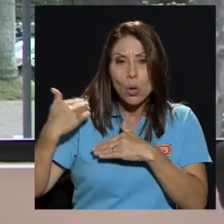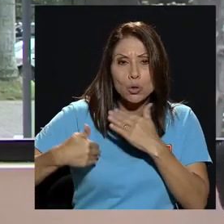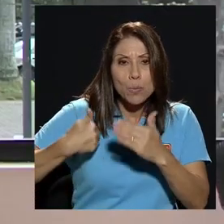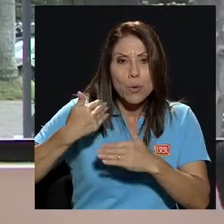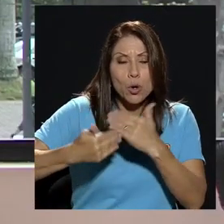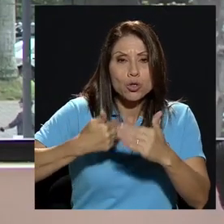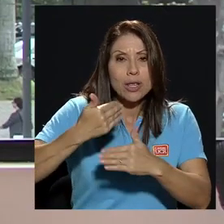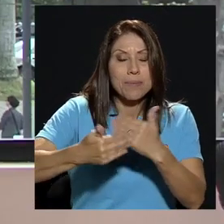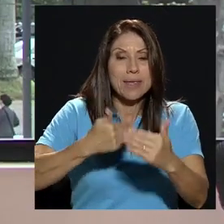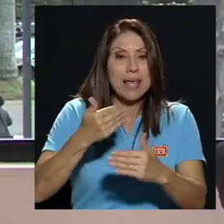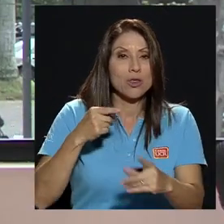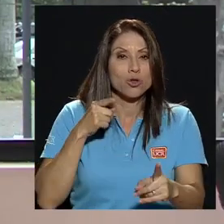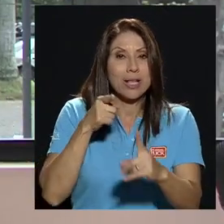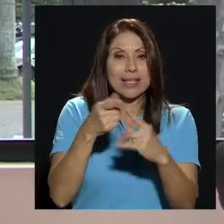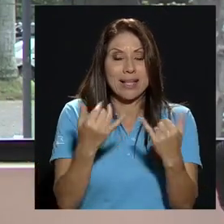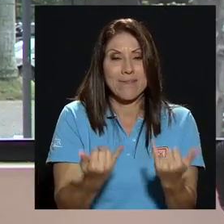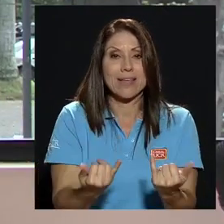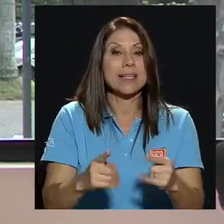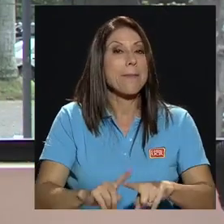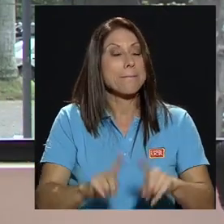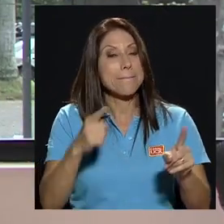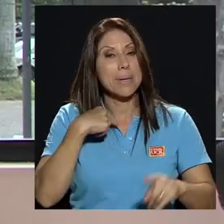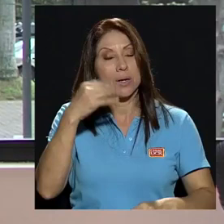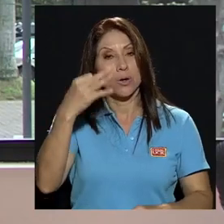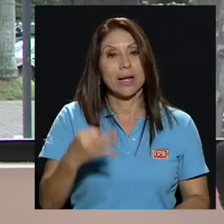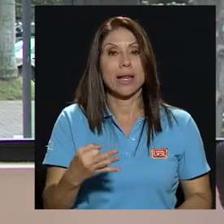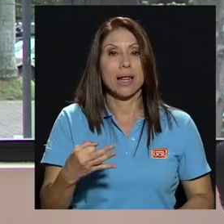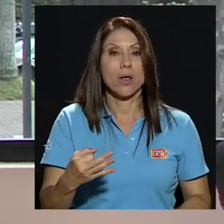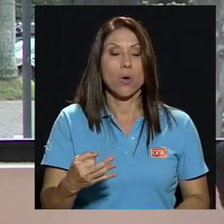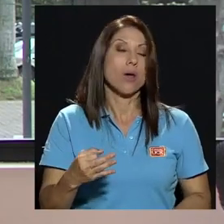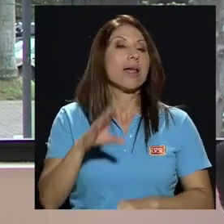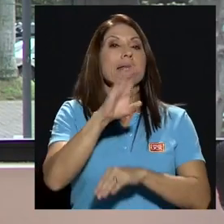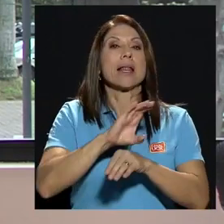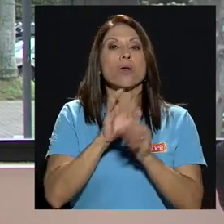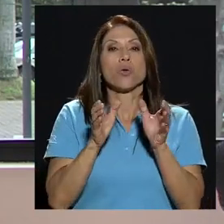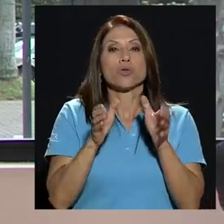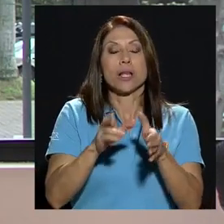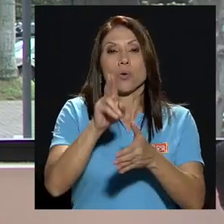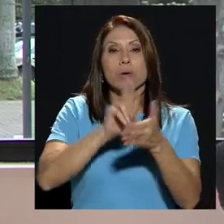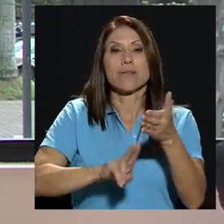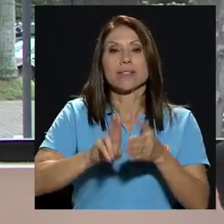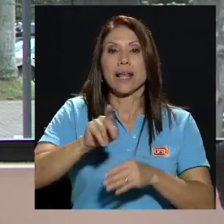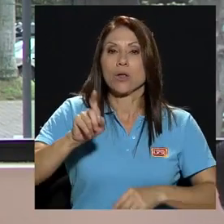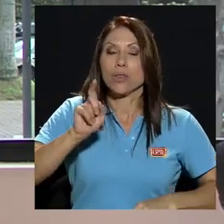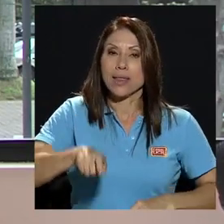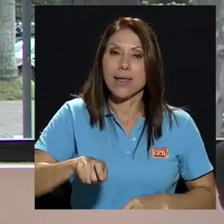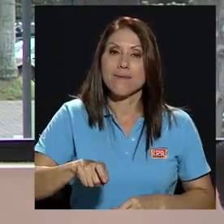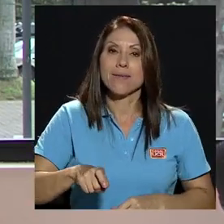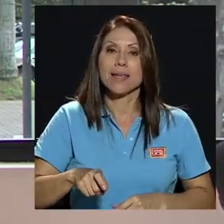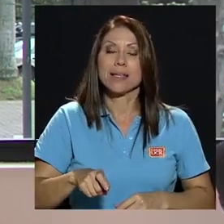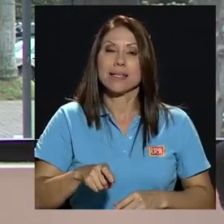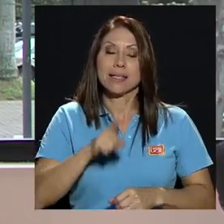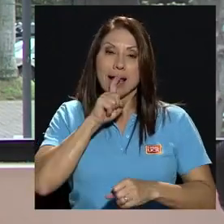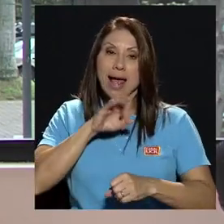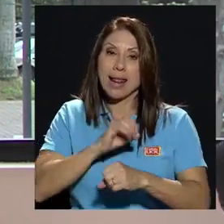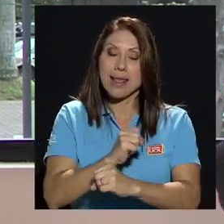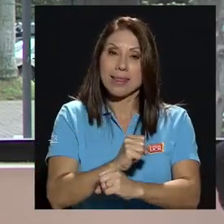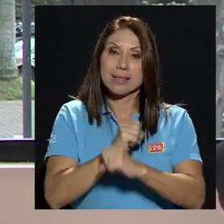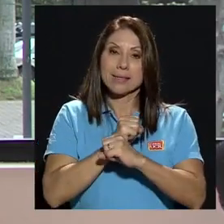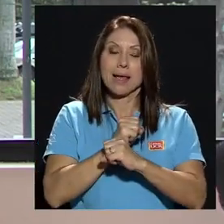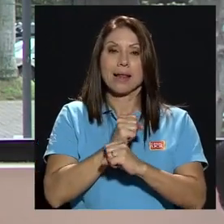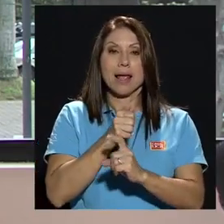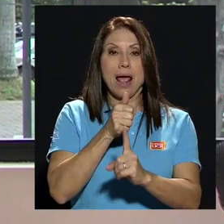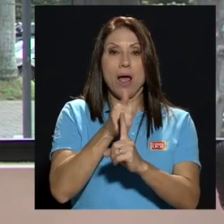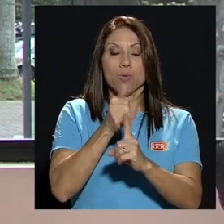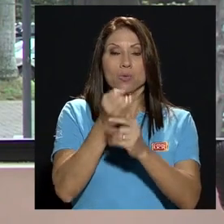hasta la fecha pero si creo que el consejo universitario debe ser en primera instancia garante de que la